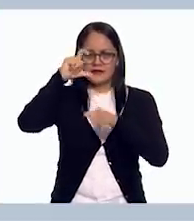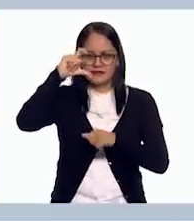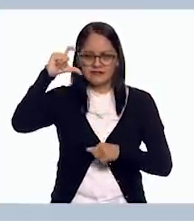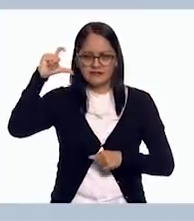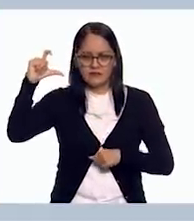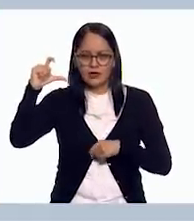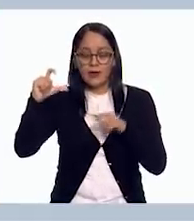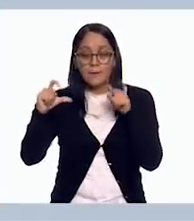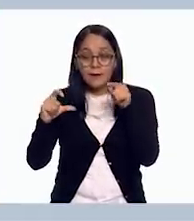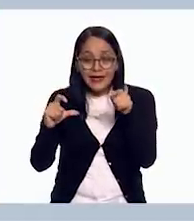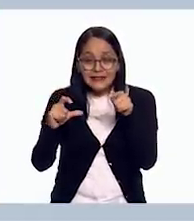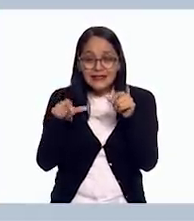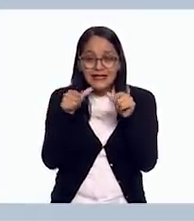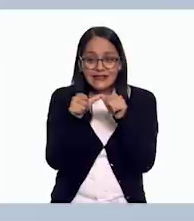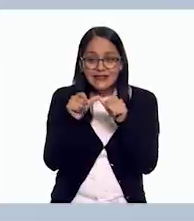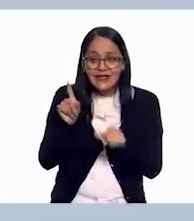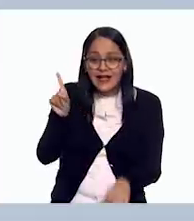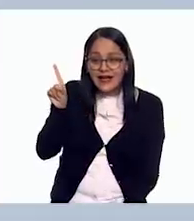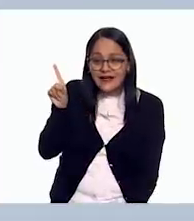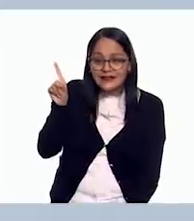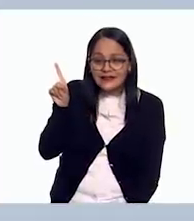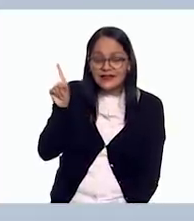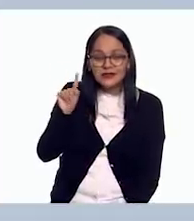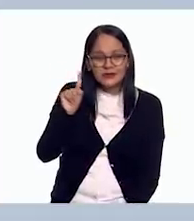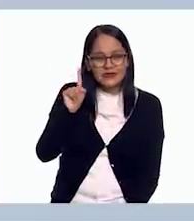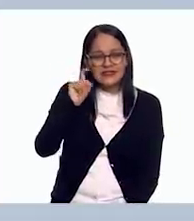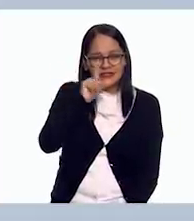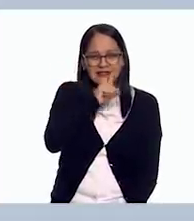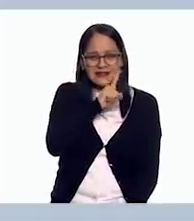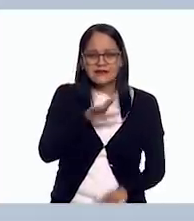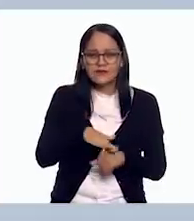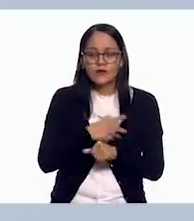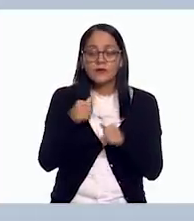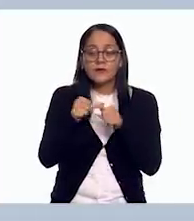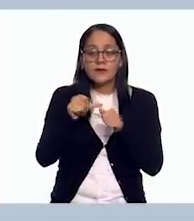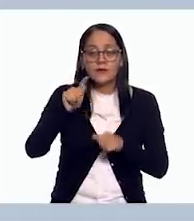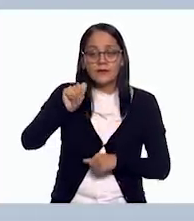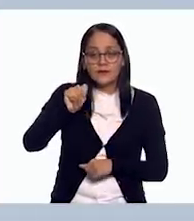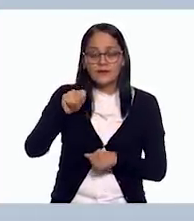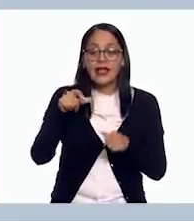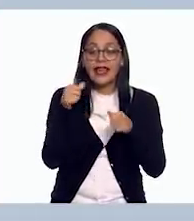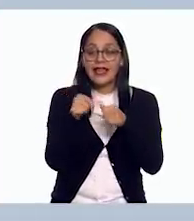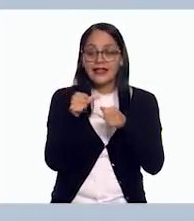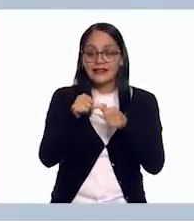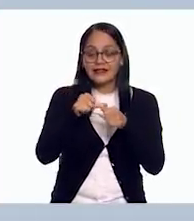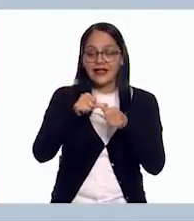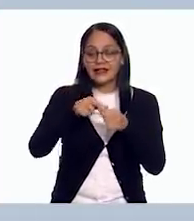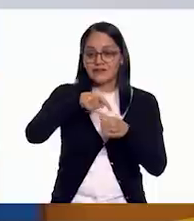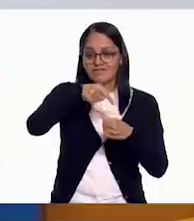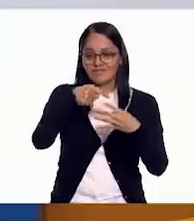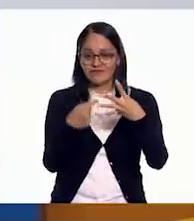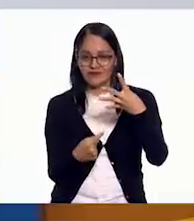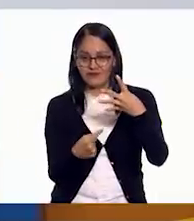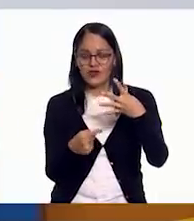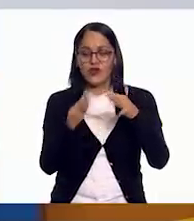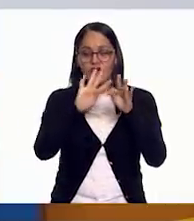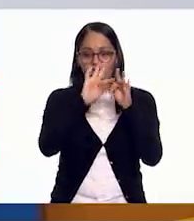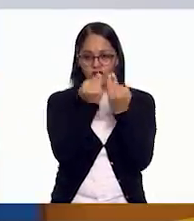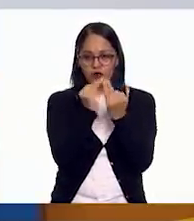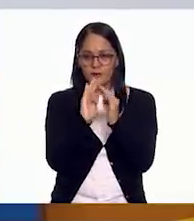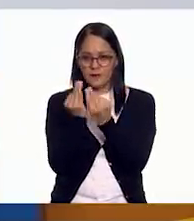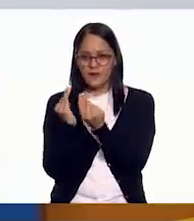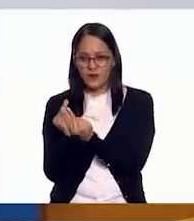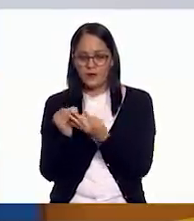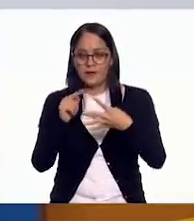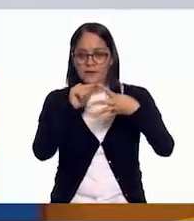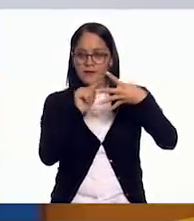pero esta nos costó mucho trabajo porque, como dijiste, la tipografía. Así es. Ah, la tipografía,